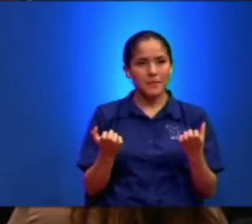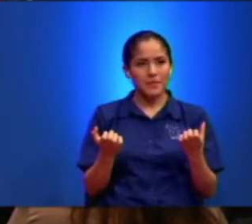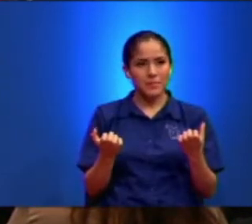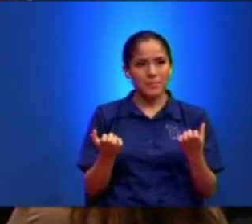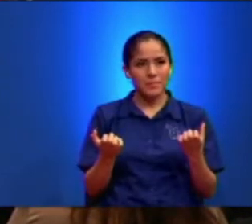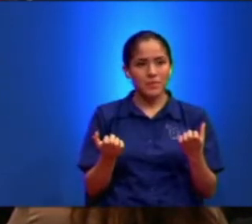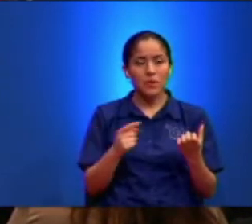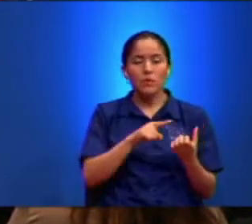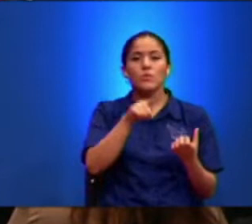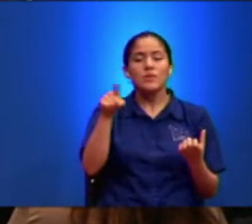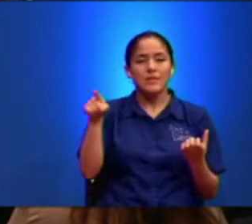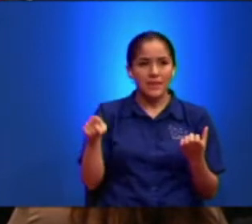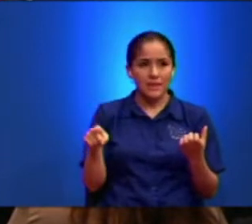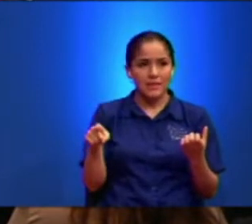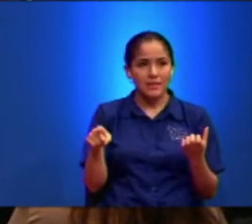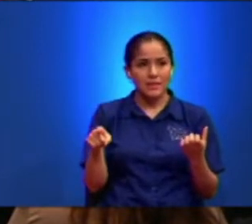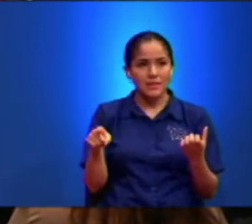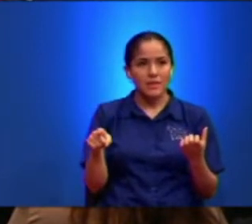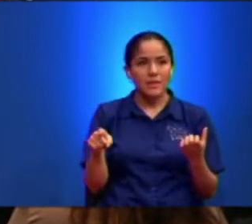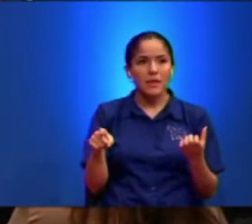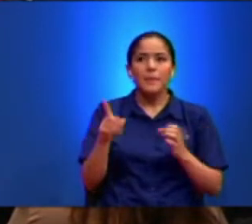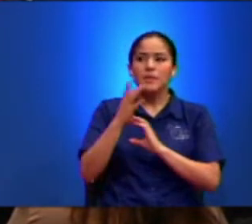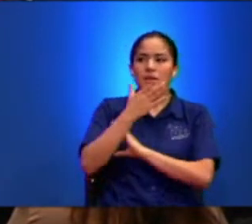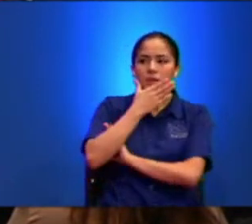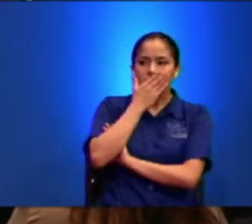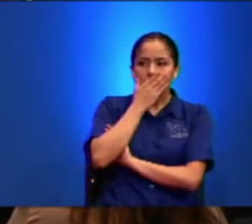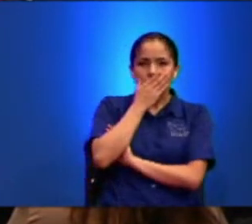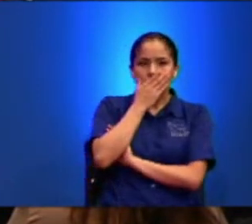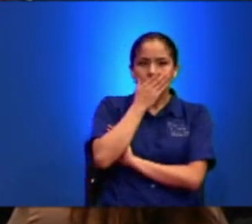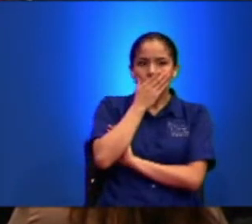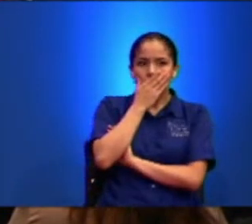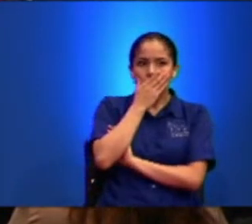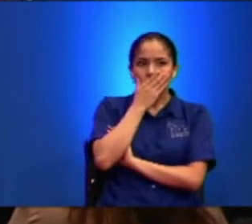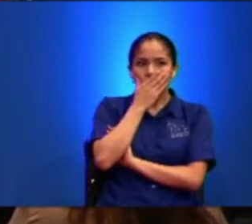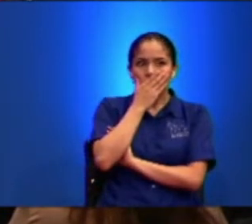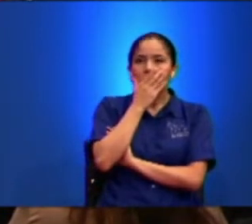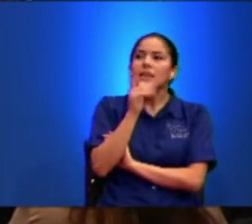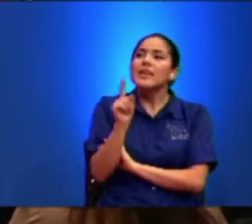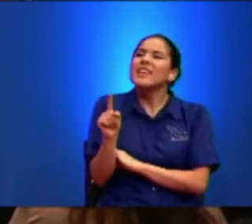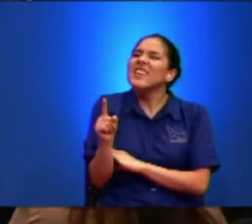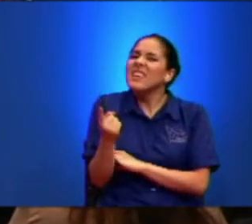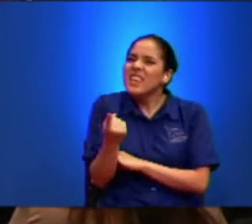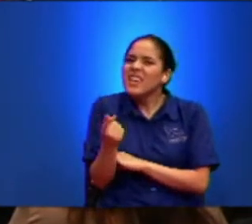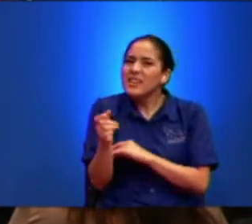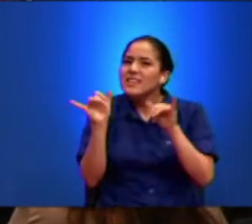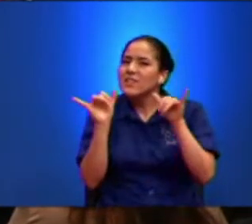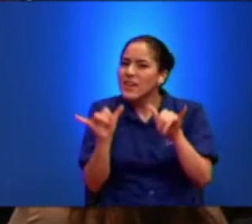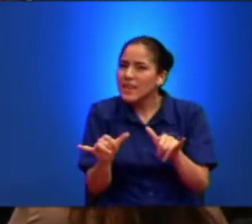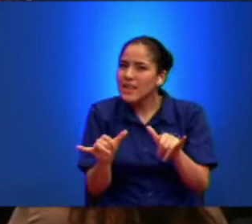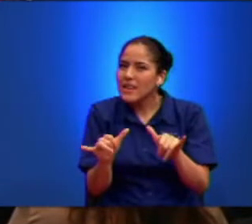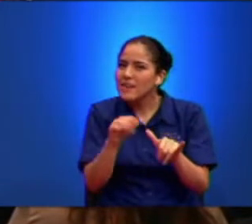Ustedes Se Ponen Híjole Y Quien Se Ir A Quedar